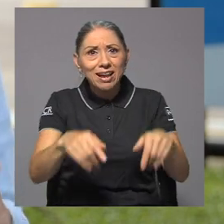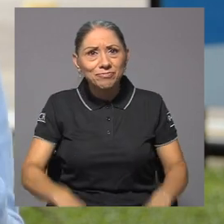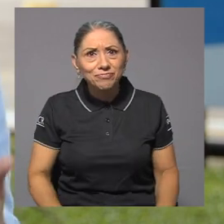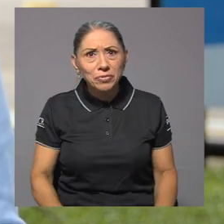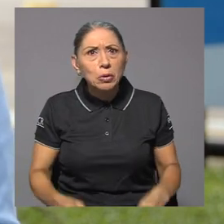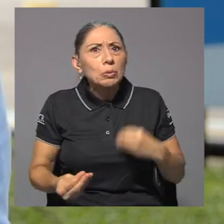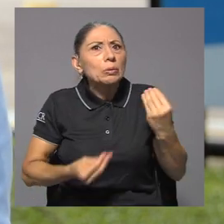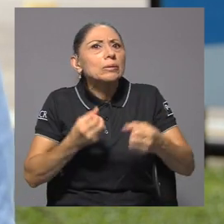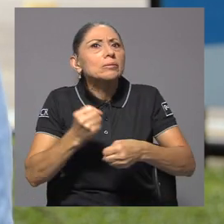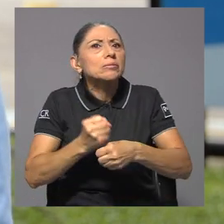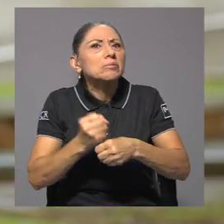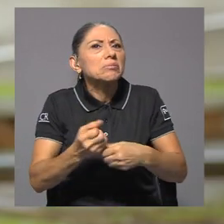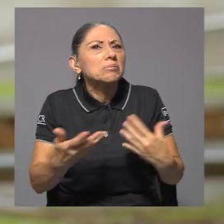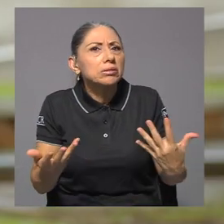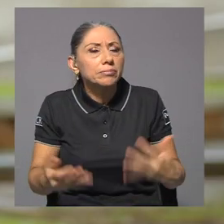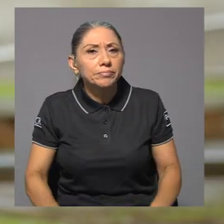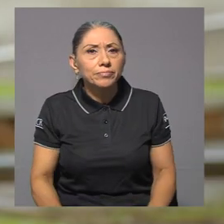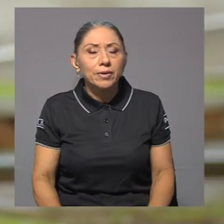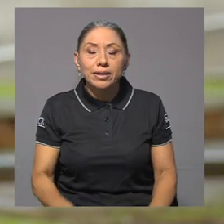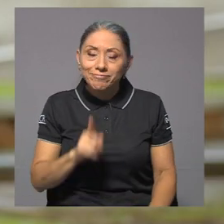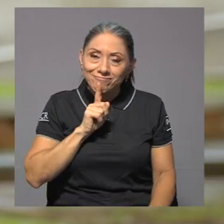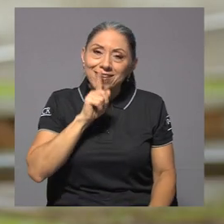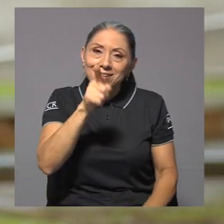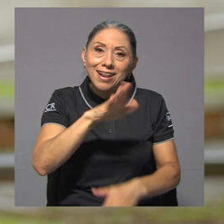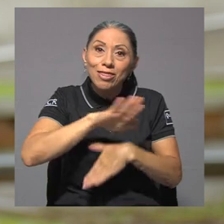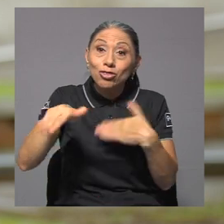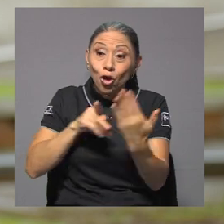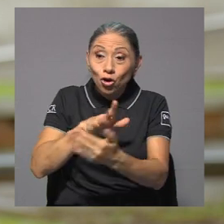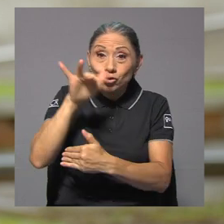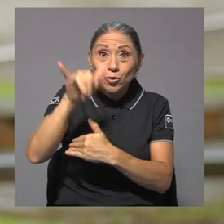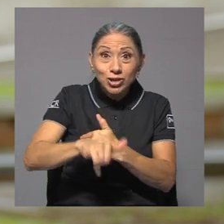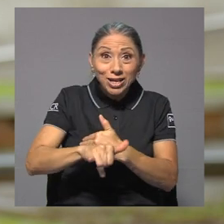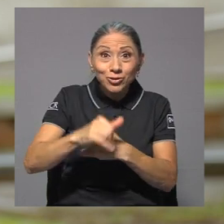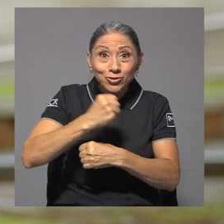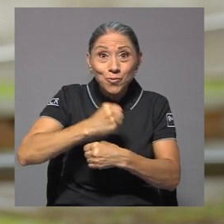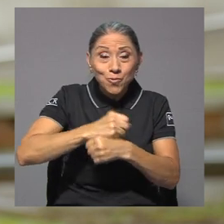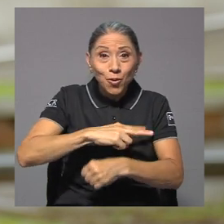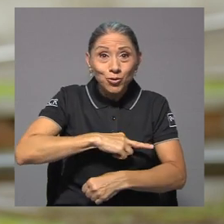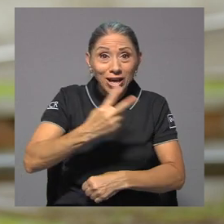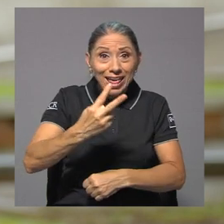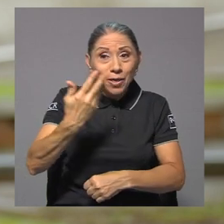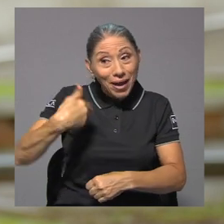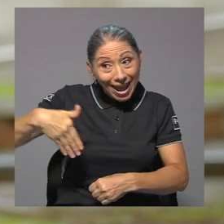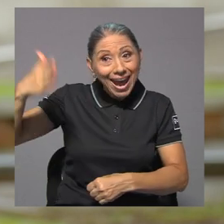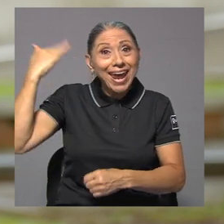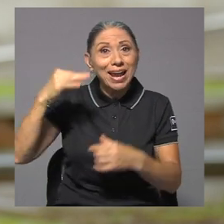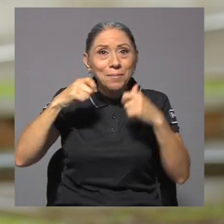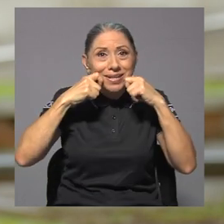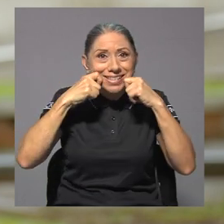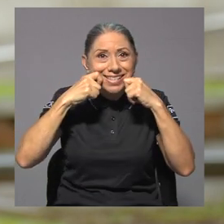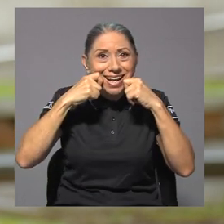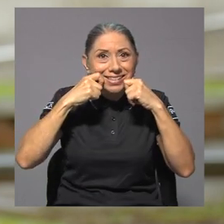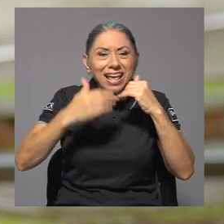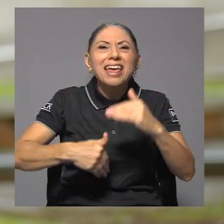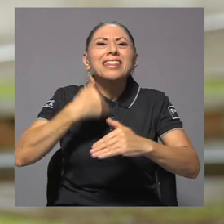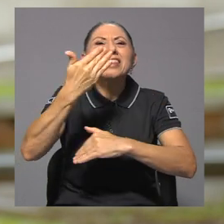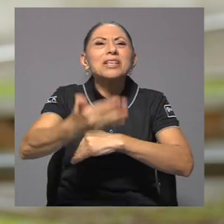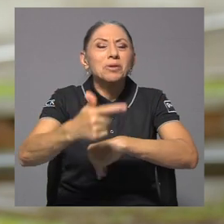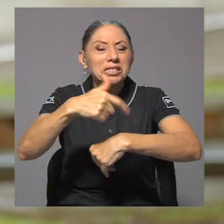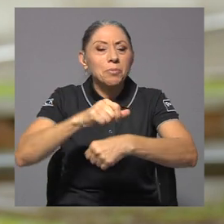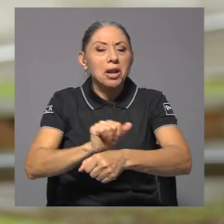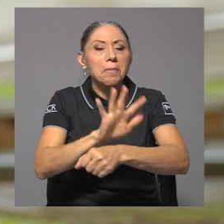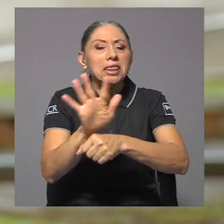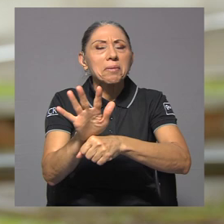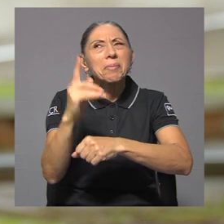¿Qué reto implicó hacer todo esto? Sí, claro. En realidad, todos los proyectos de voluntariado eran presenciales, ¿verdad? Entonces, cuando se vino la pandemia, dijimos, no,